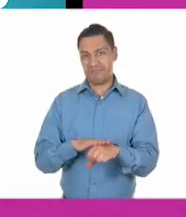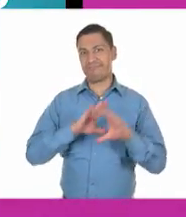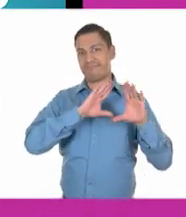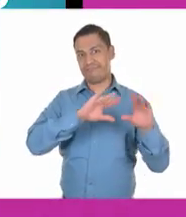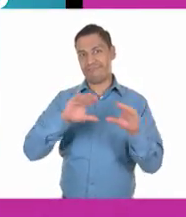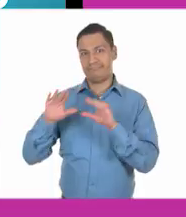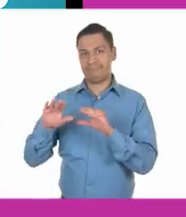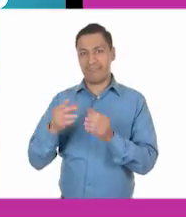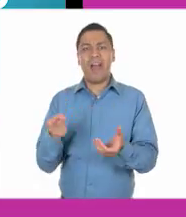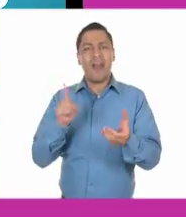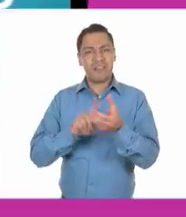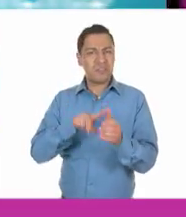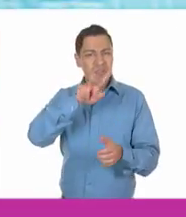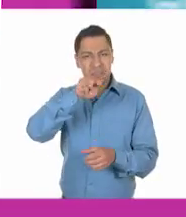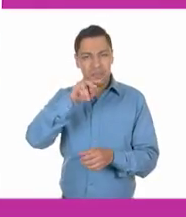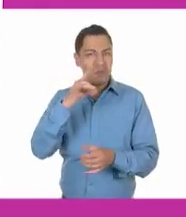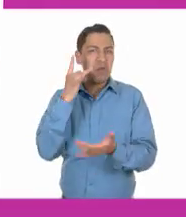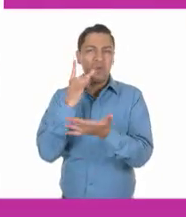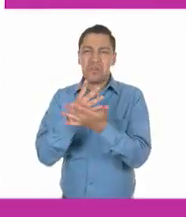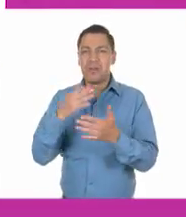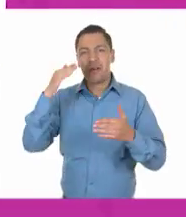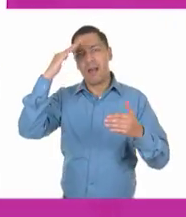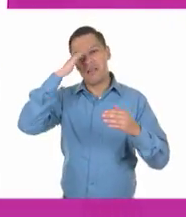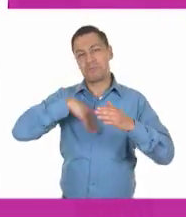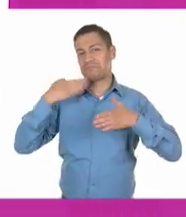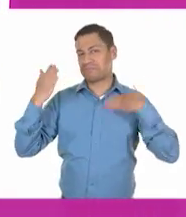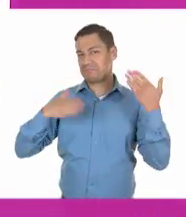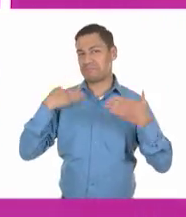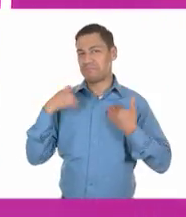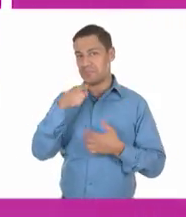programación de entretenimiento. No te la pierdas.